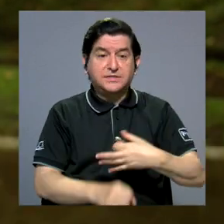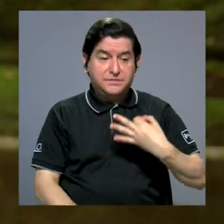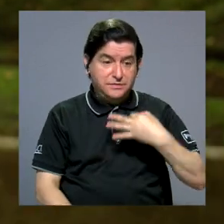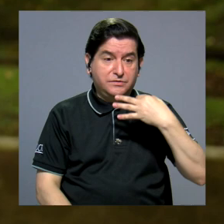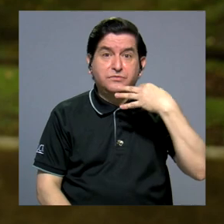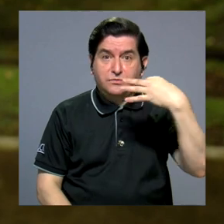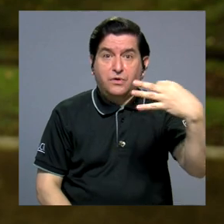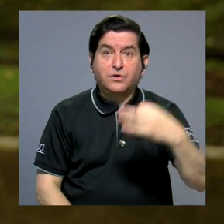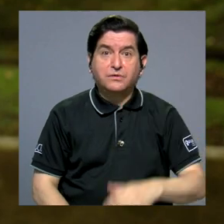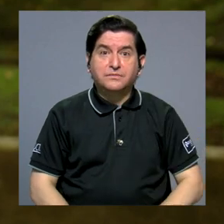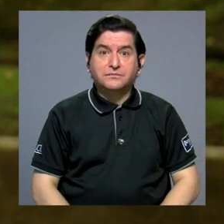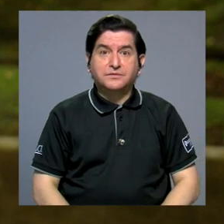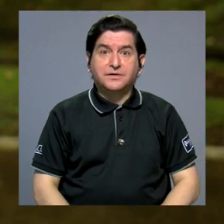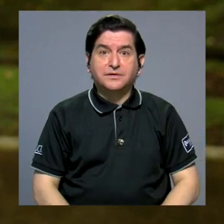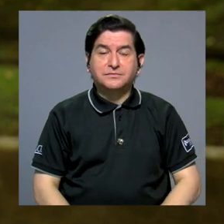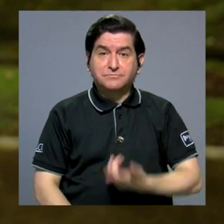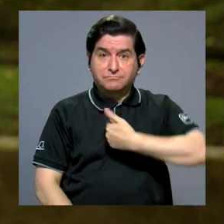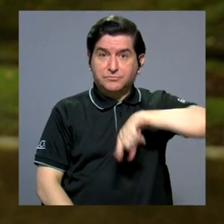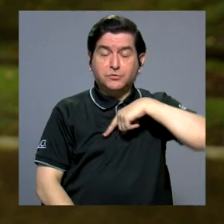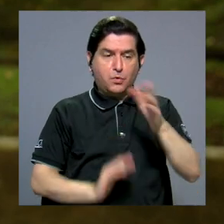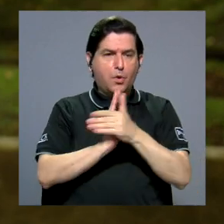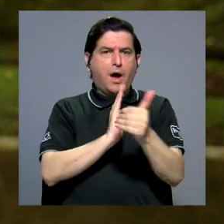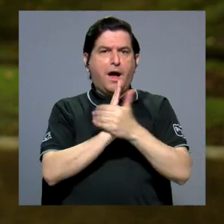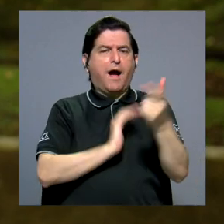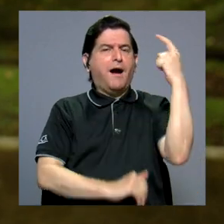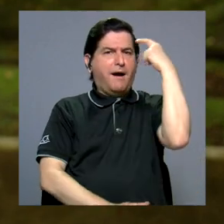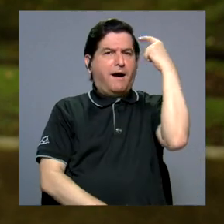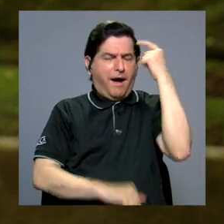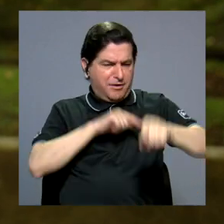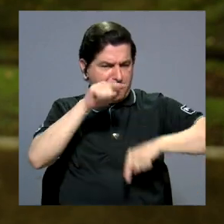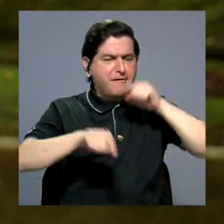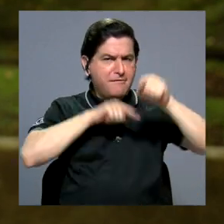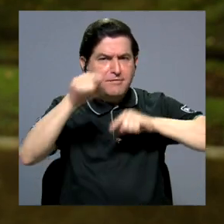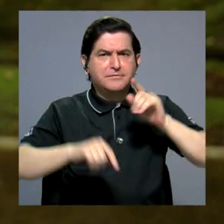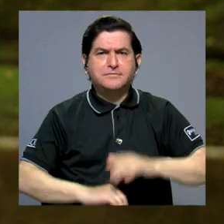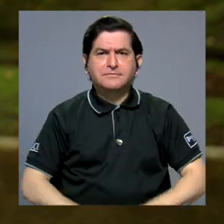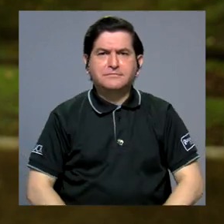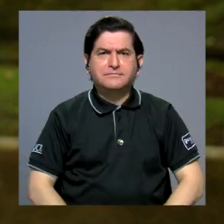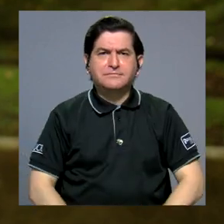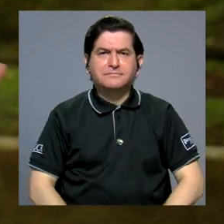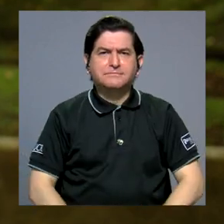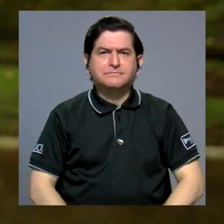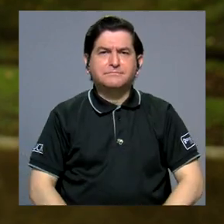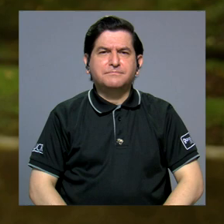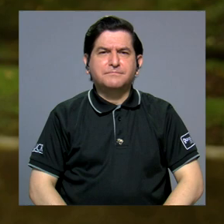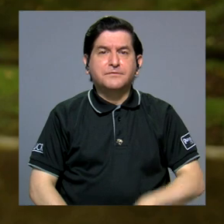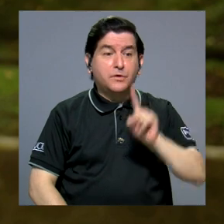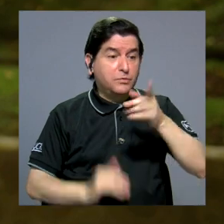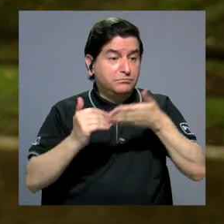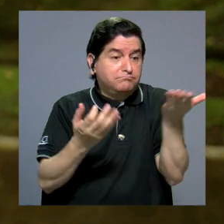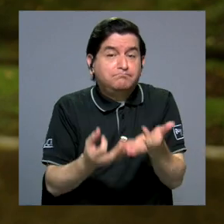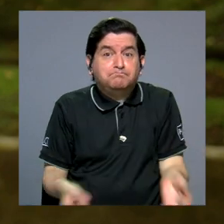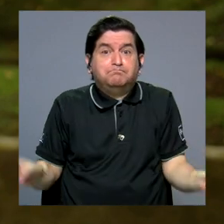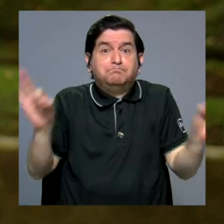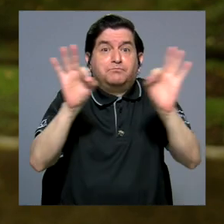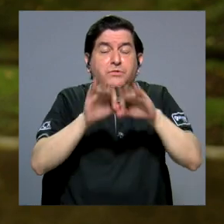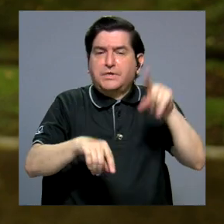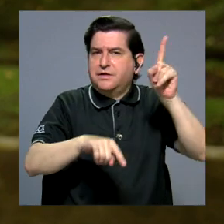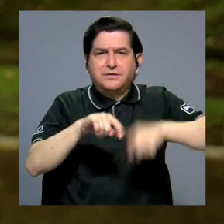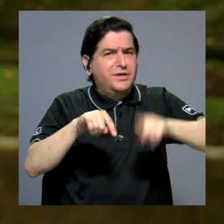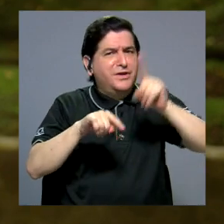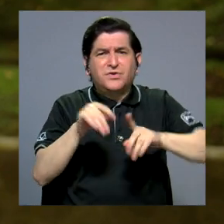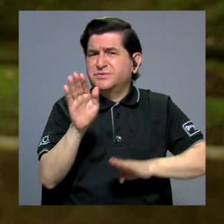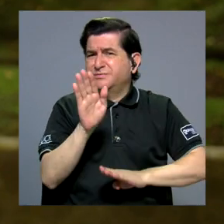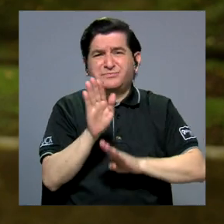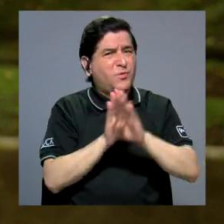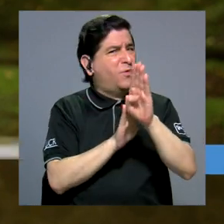todos los días, nos lleva a esas habilidades de pensamiento crítico. Y si hay una cosa muy clara es que eso no